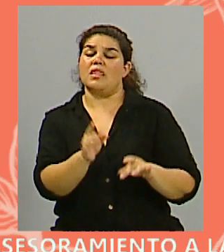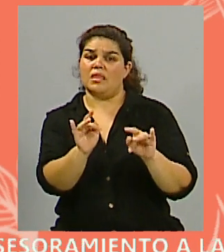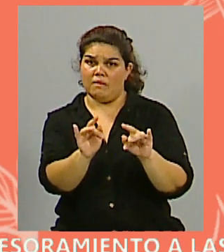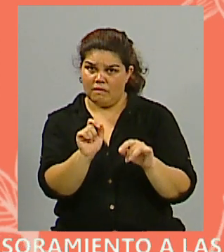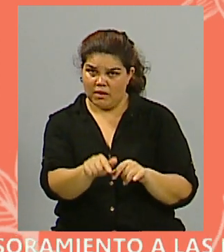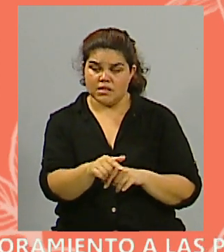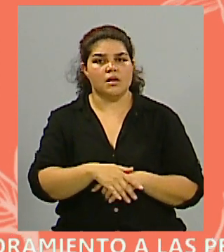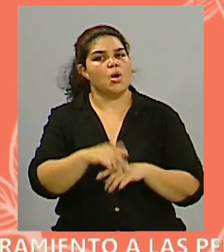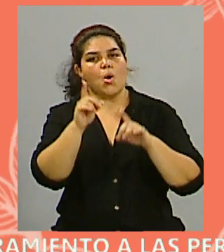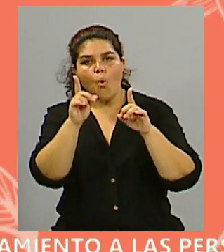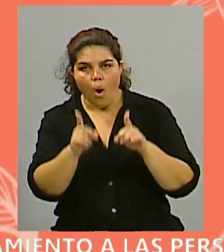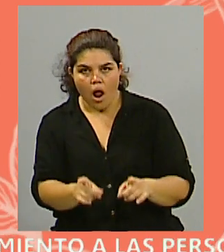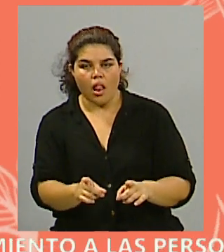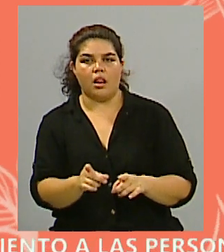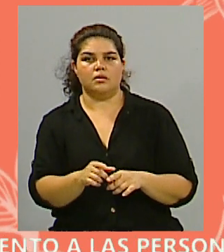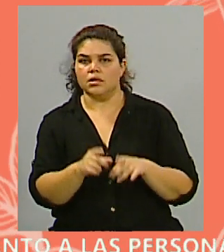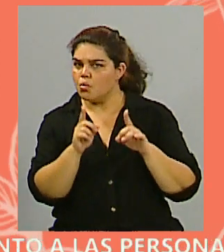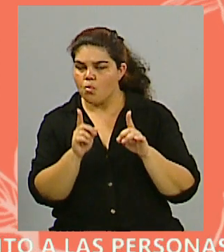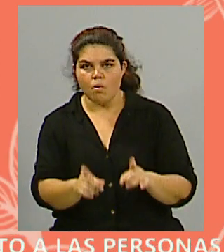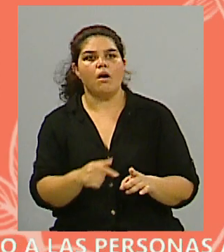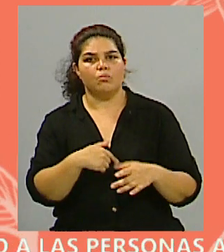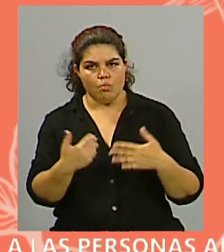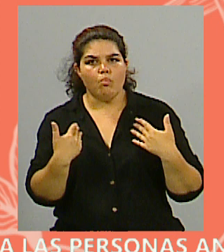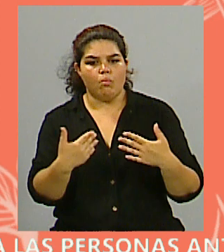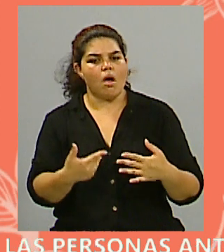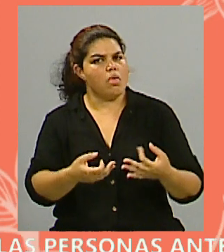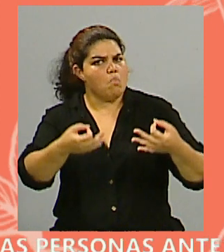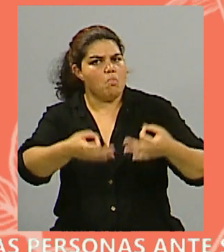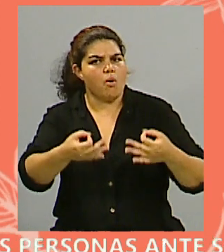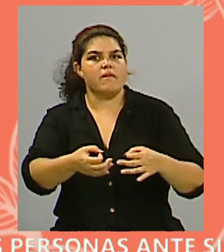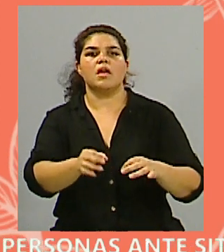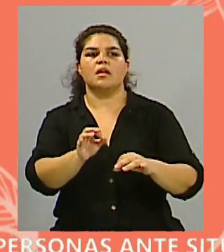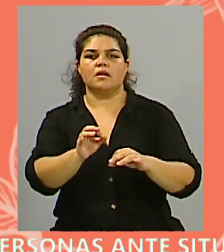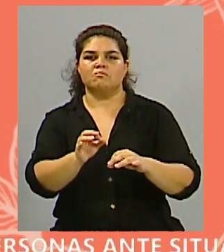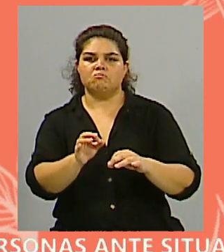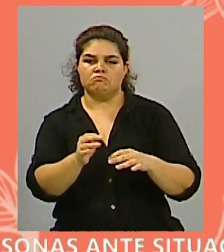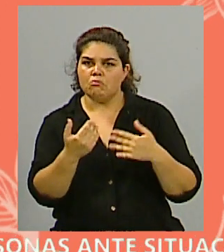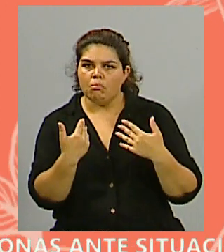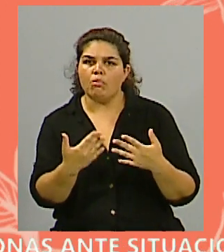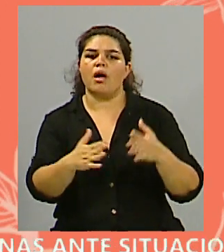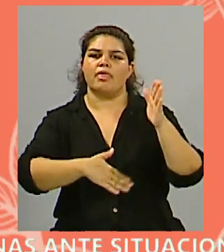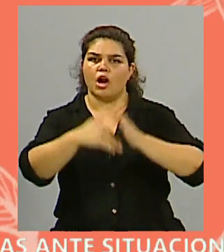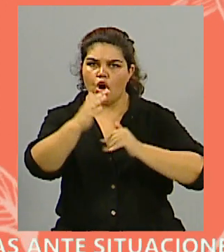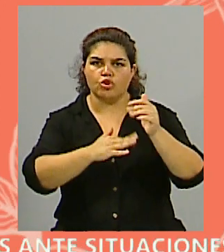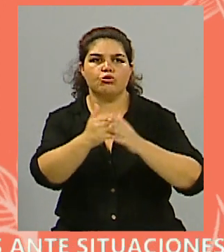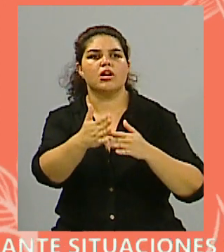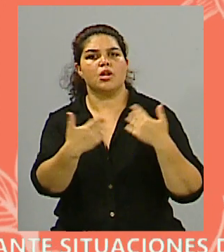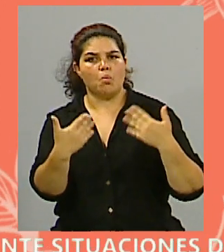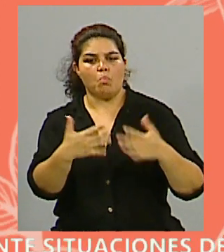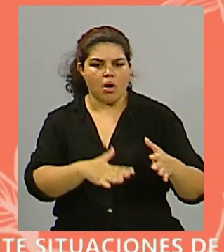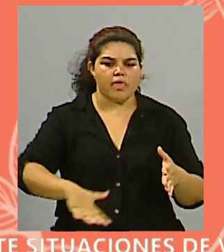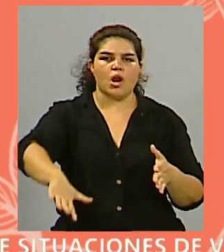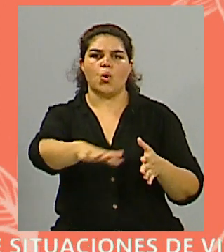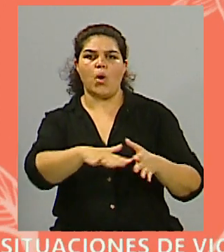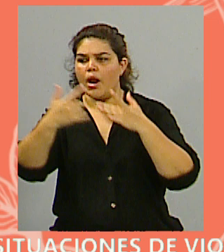muchísima producción, a pesar de la alta inflación que hubo, pudimos abastecer las obras,